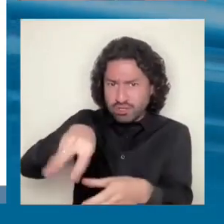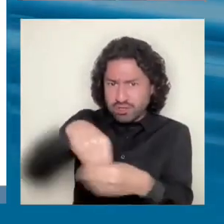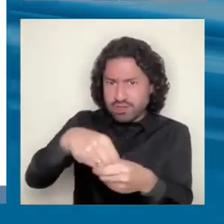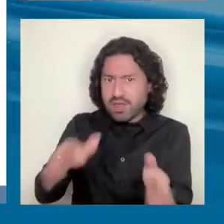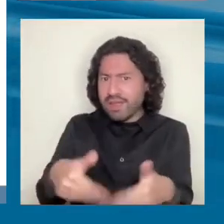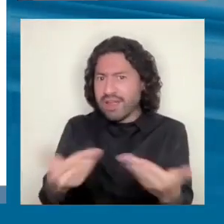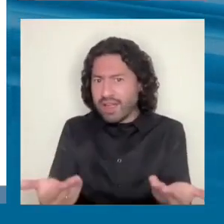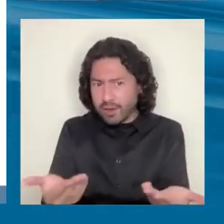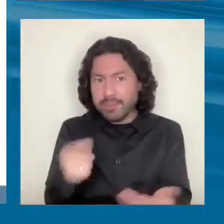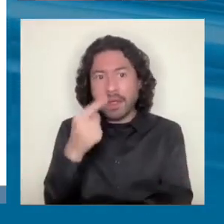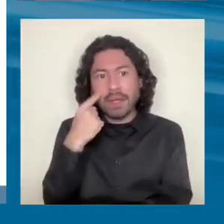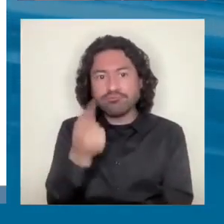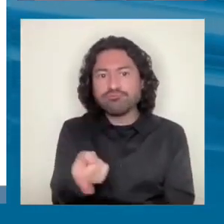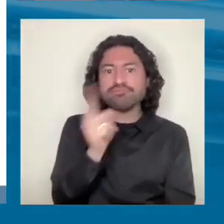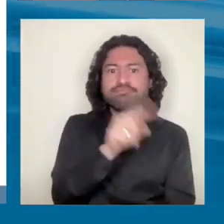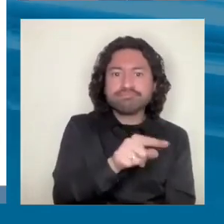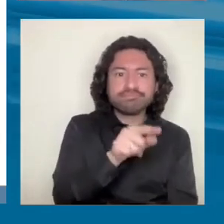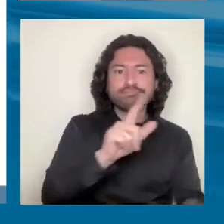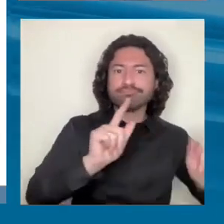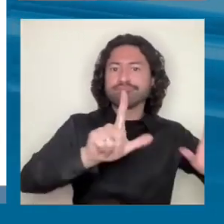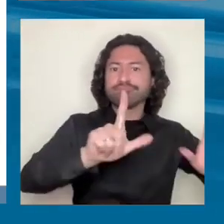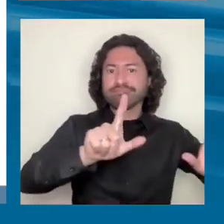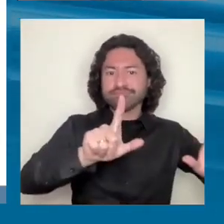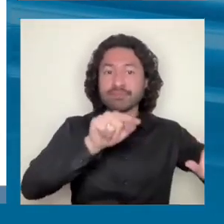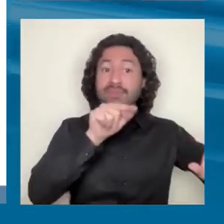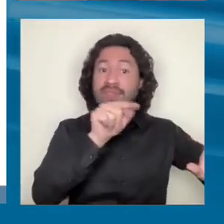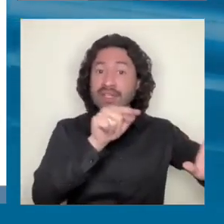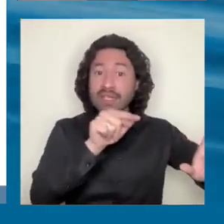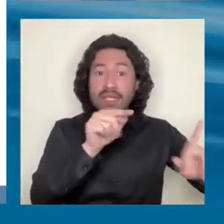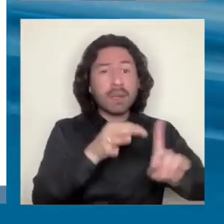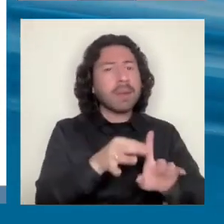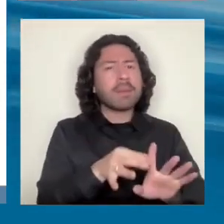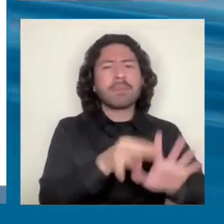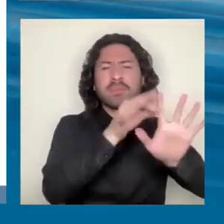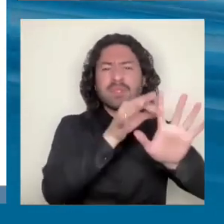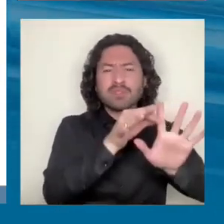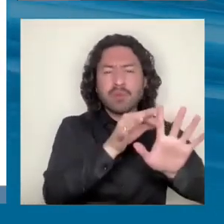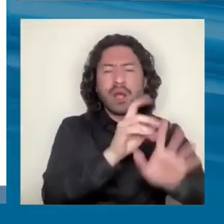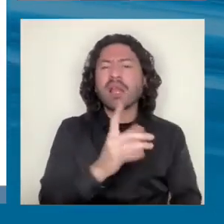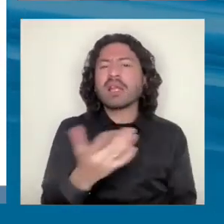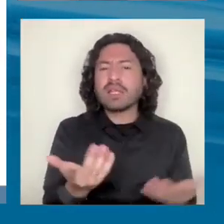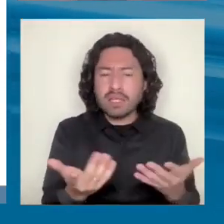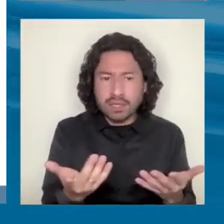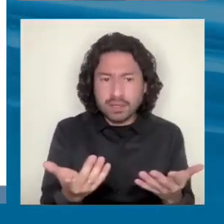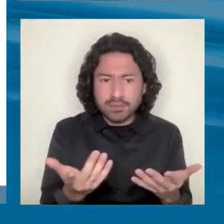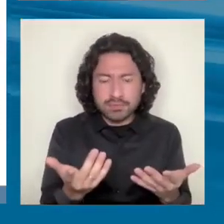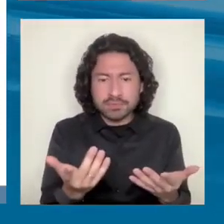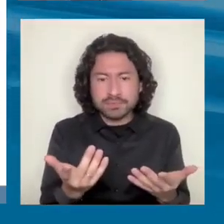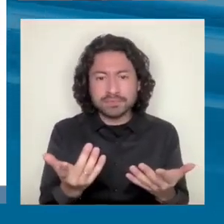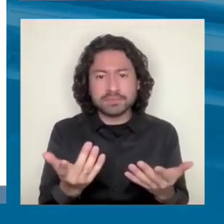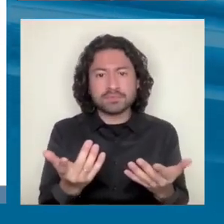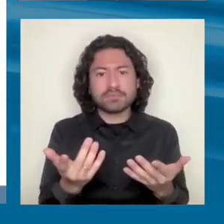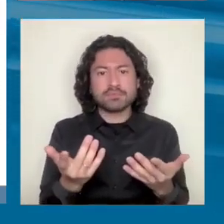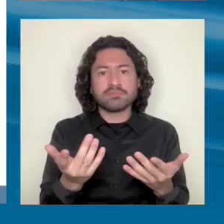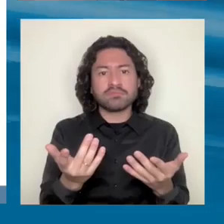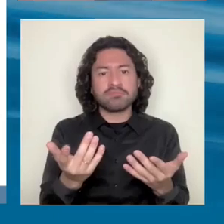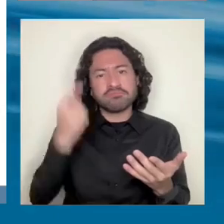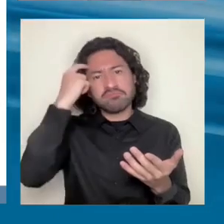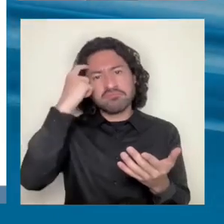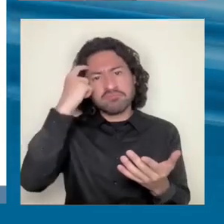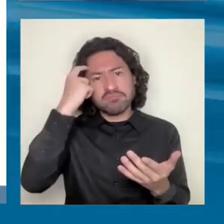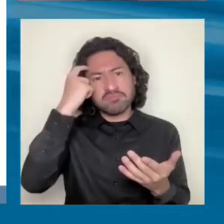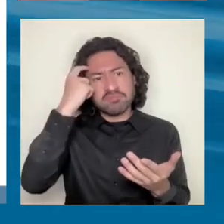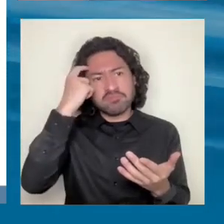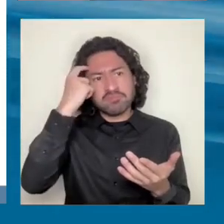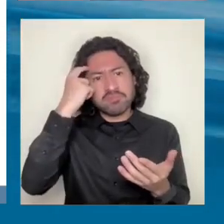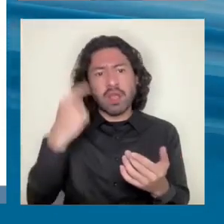de diagnóstico y la tesis principal acá es que no basta con, como ya lo dije, tener uno o dos, trabajar en uno o